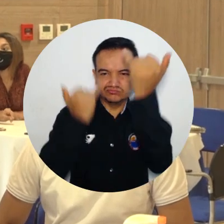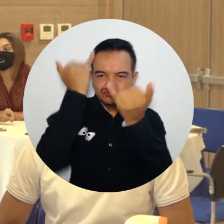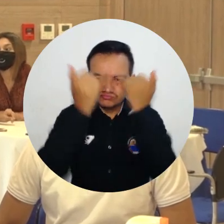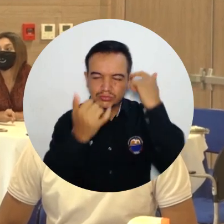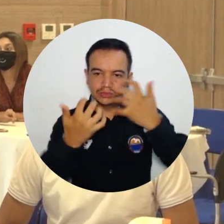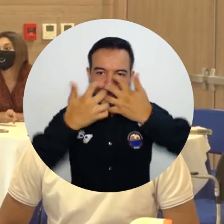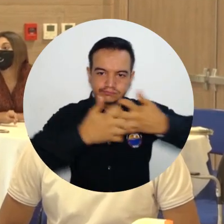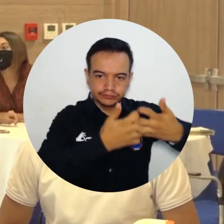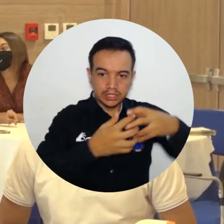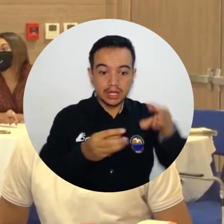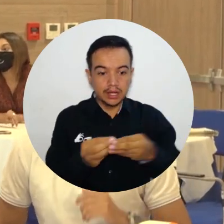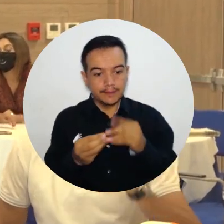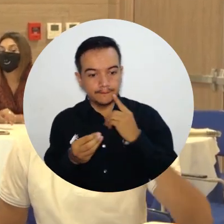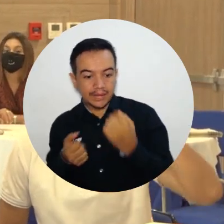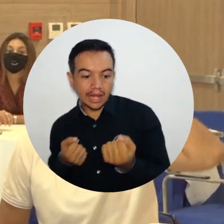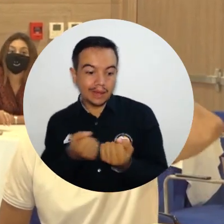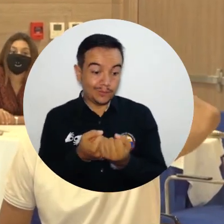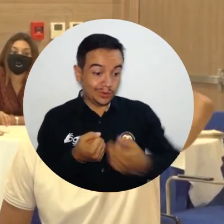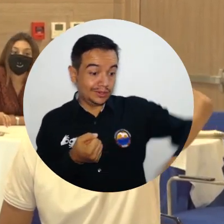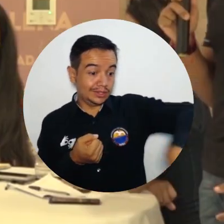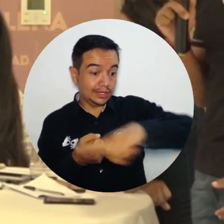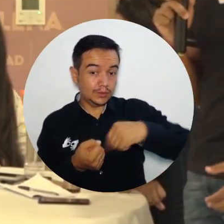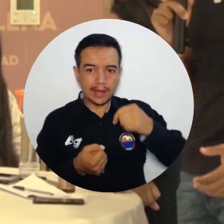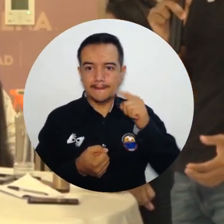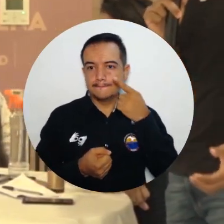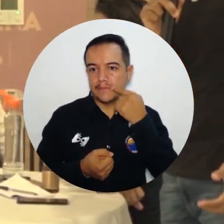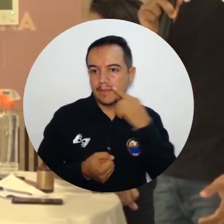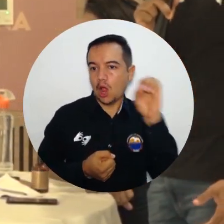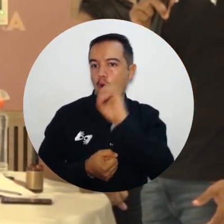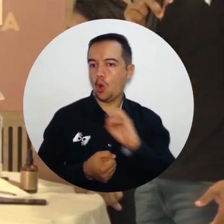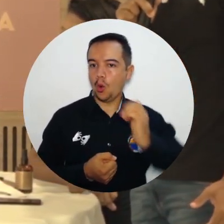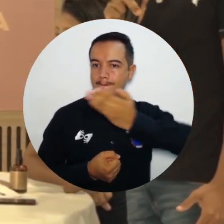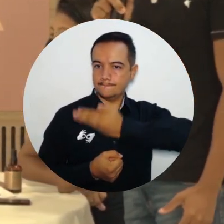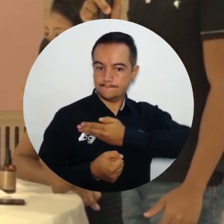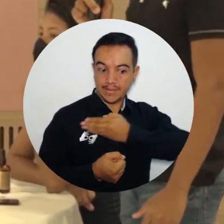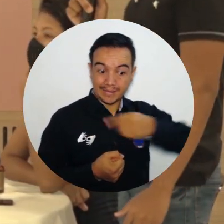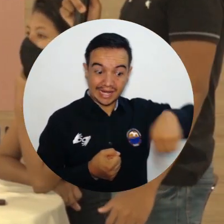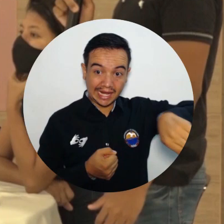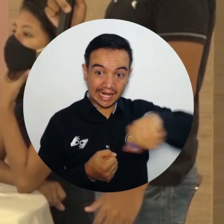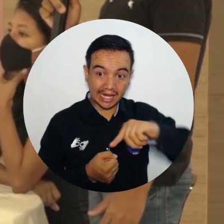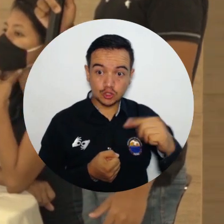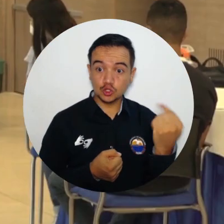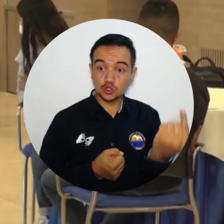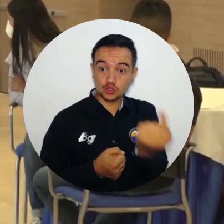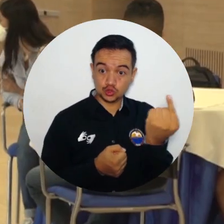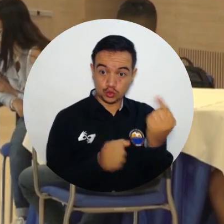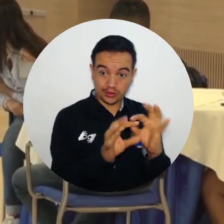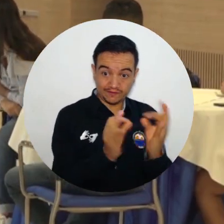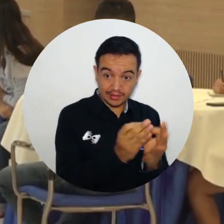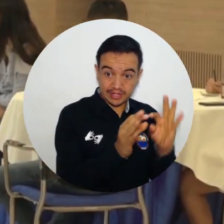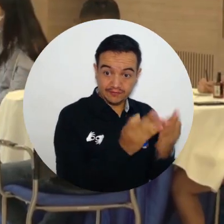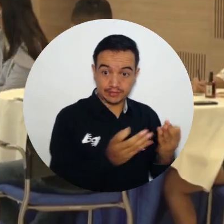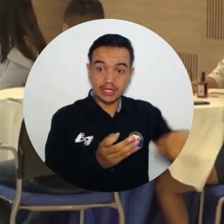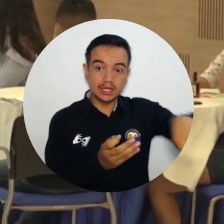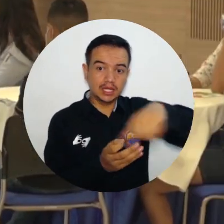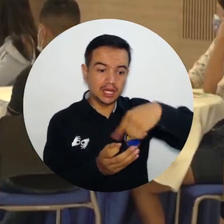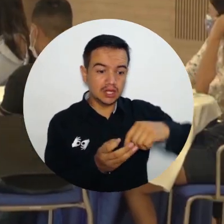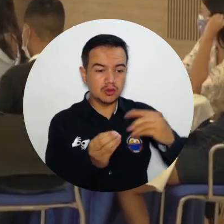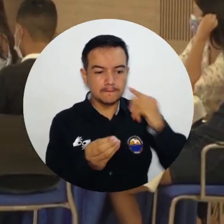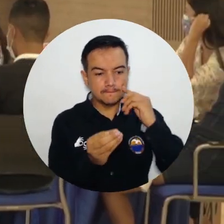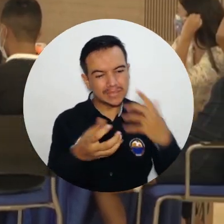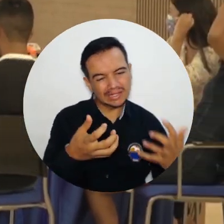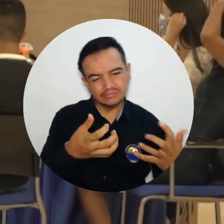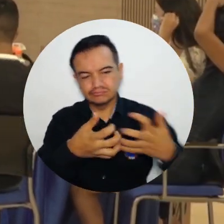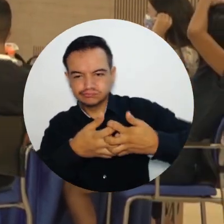proveerle unos servicios o beneficios a aquellos que son padres o madres cabezas de hogar, donde se plantea articular algunos